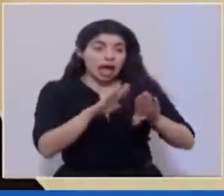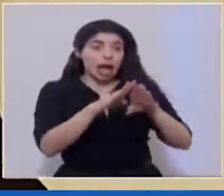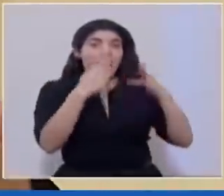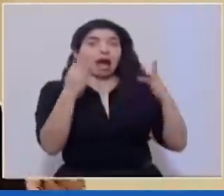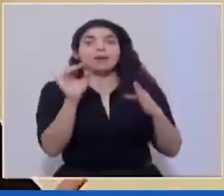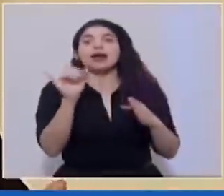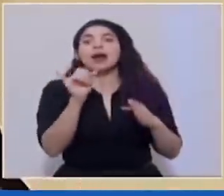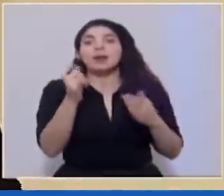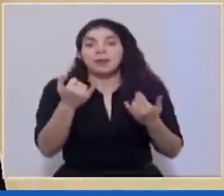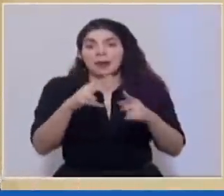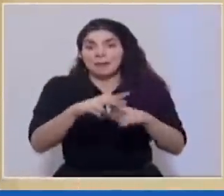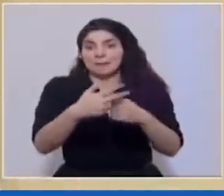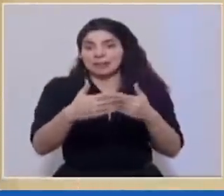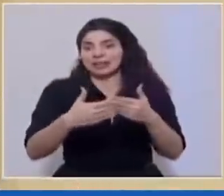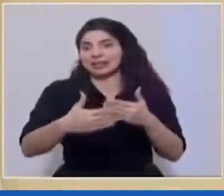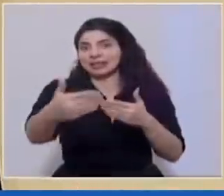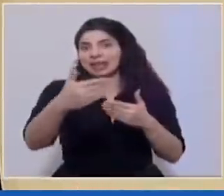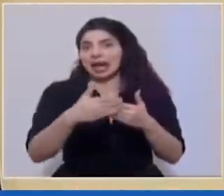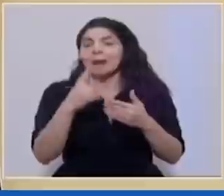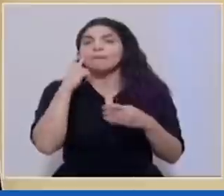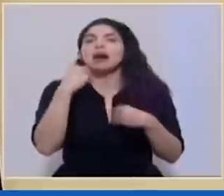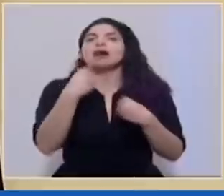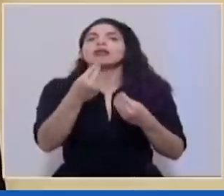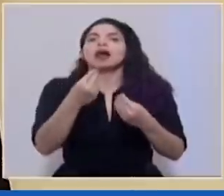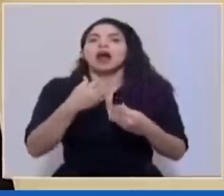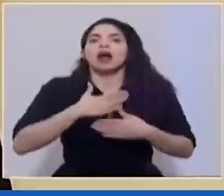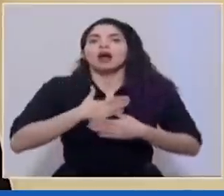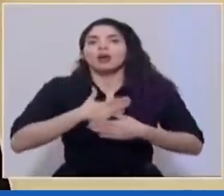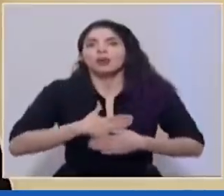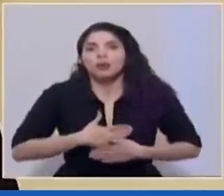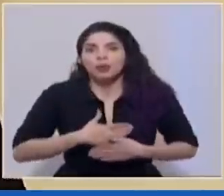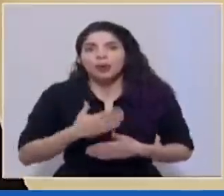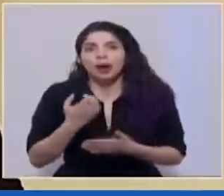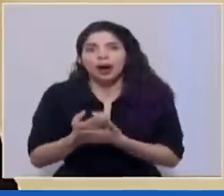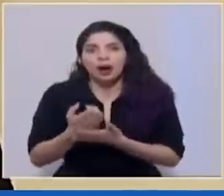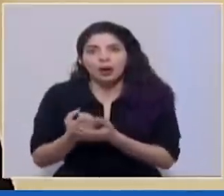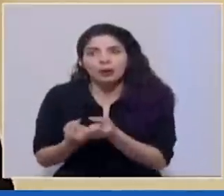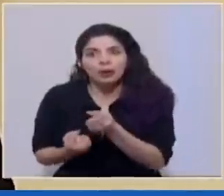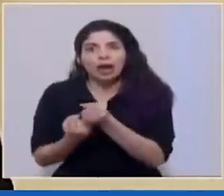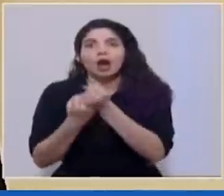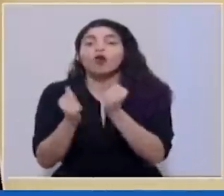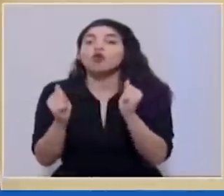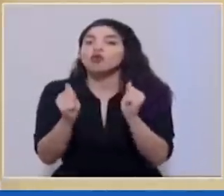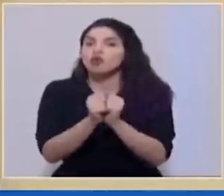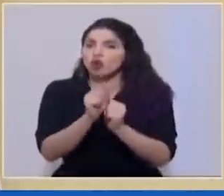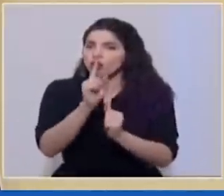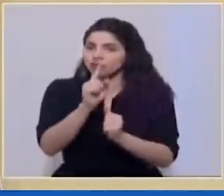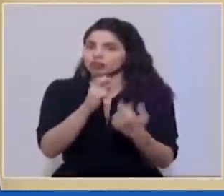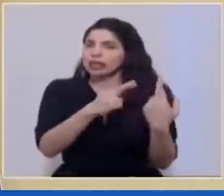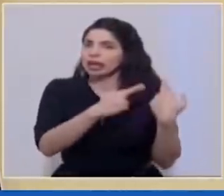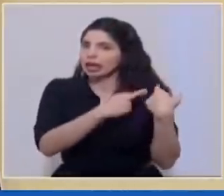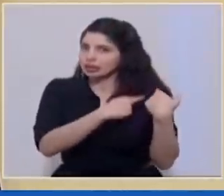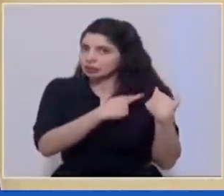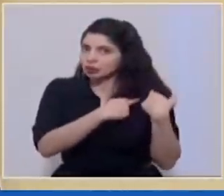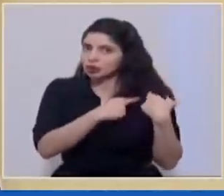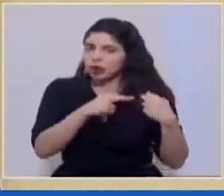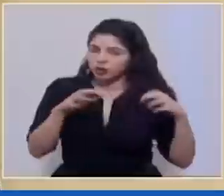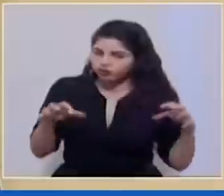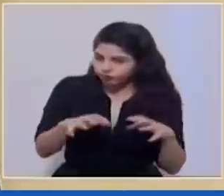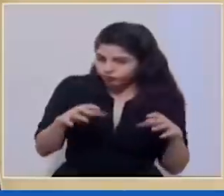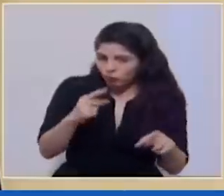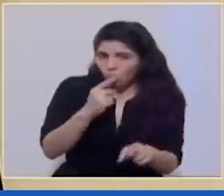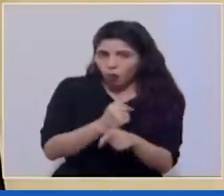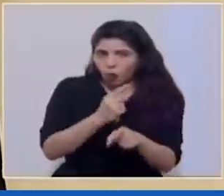como el que vamos a empezar ahora, para dar un respiro a la actividad económica de manera responsable y hacerlo adecuadamente